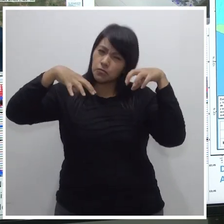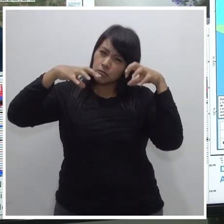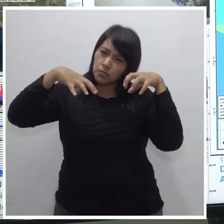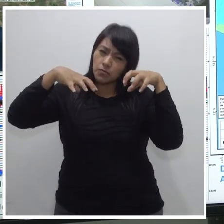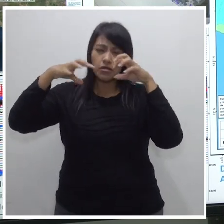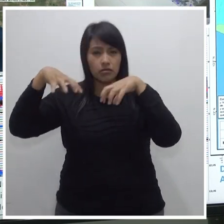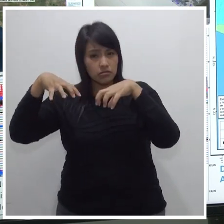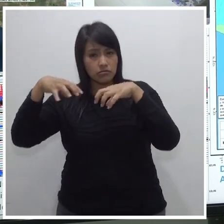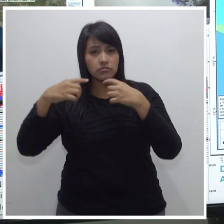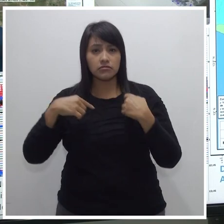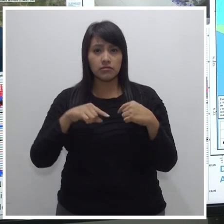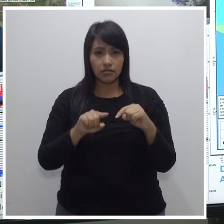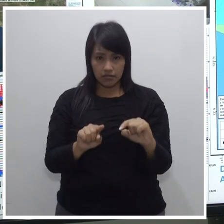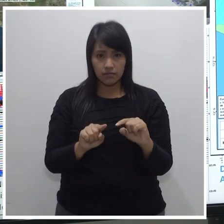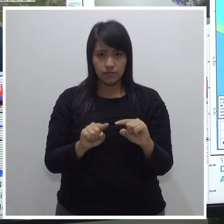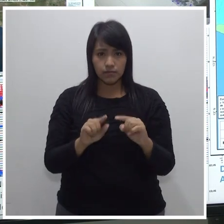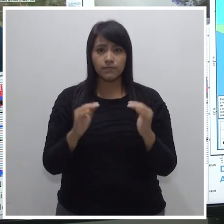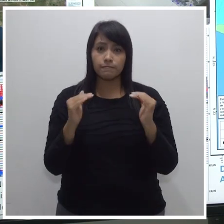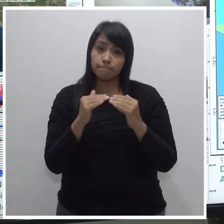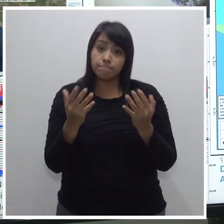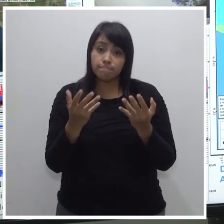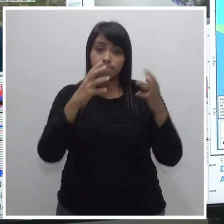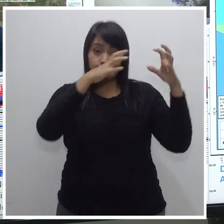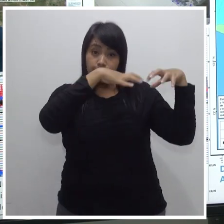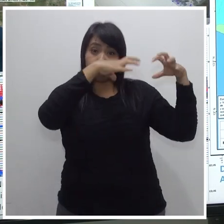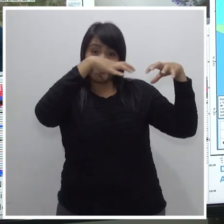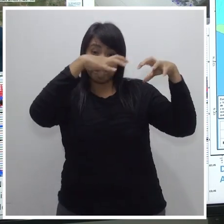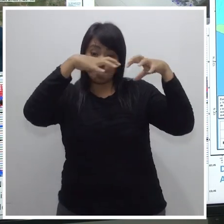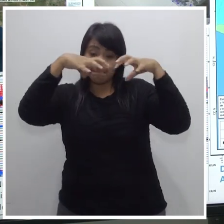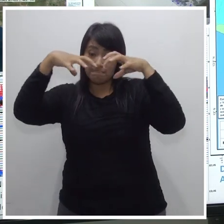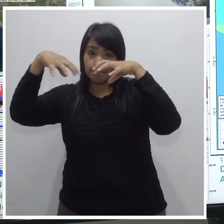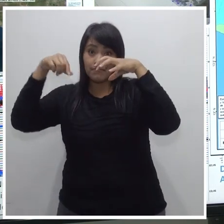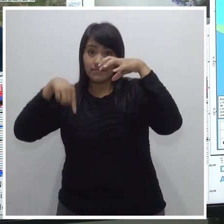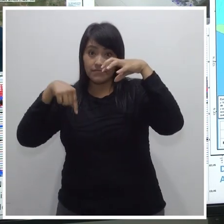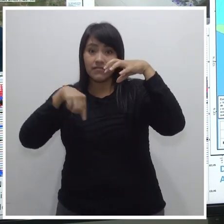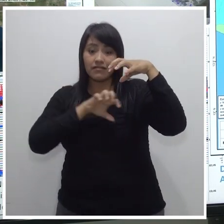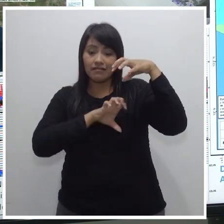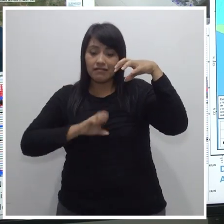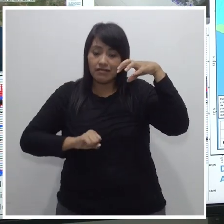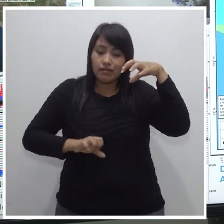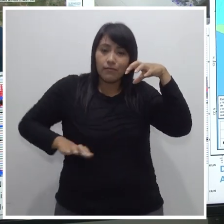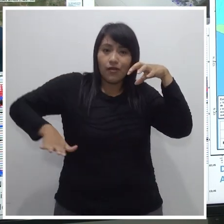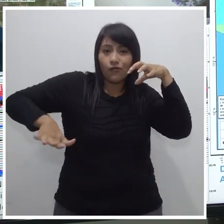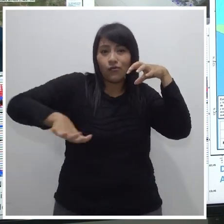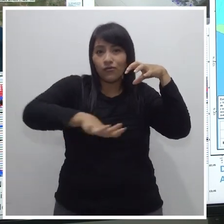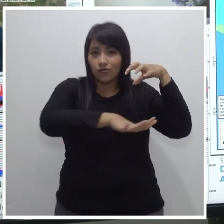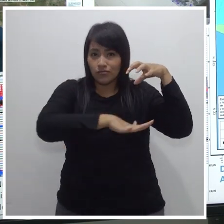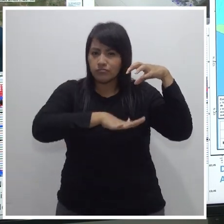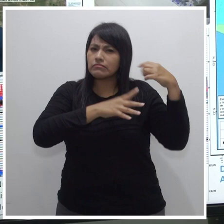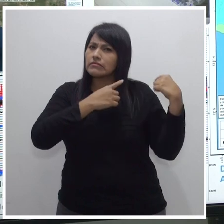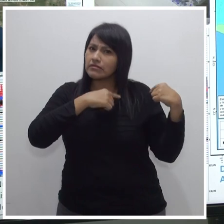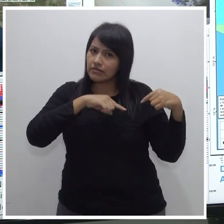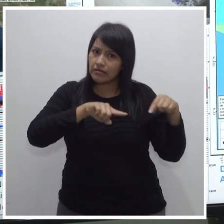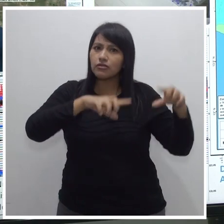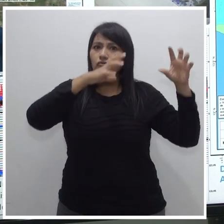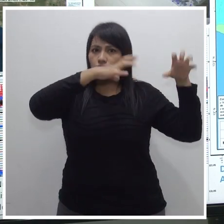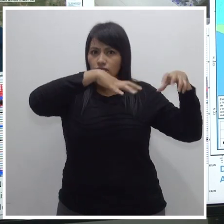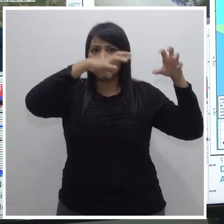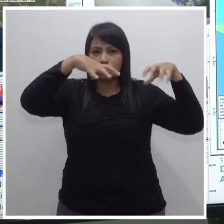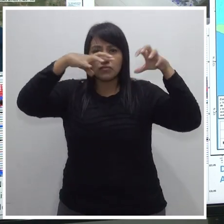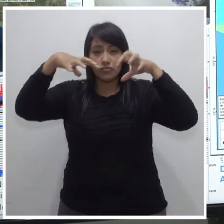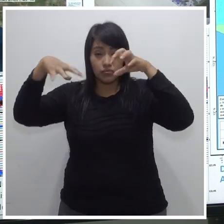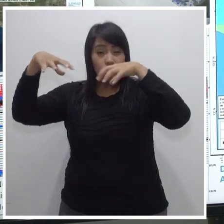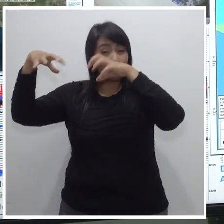mientras esté la zona de convergencia intertropical en nuestro territorio, vamos a continuar con estas lluvias tipo